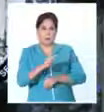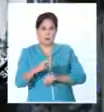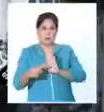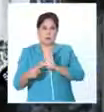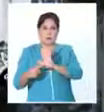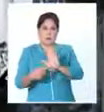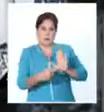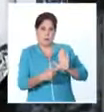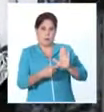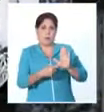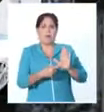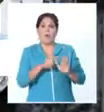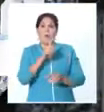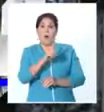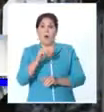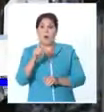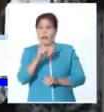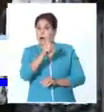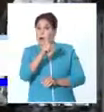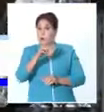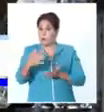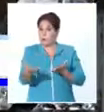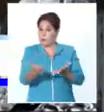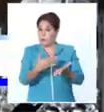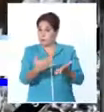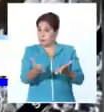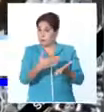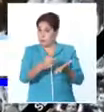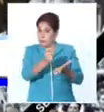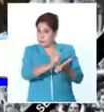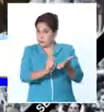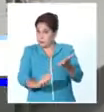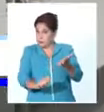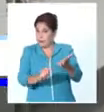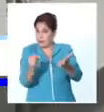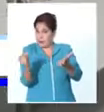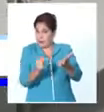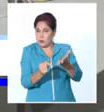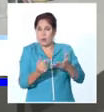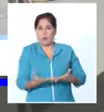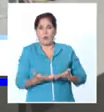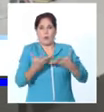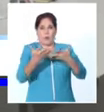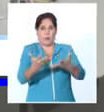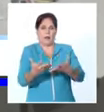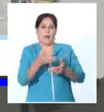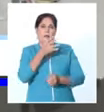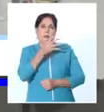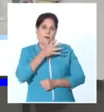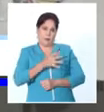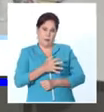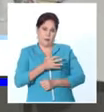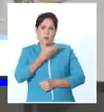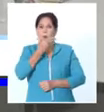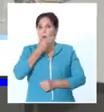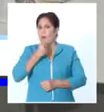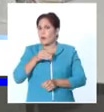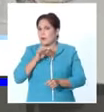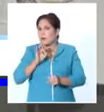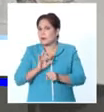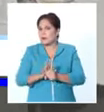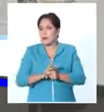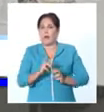Las 11 semblanzas, o las 14 semblanzas que componen el texto, constituyen un homenaje del autor a Fidel y a la juventud que inició la